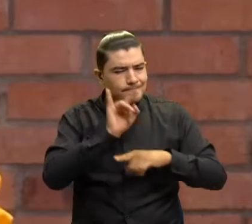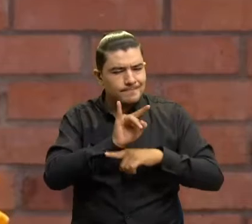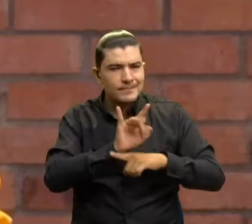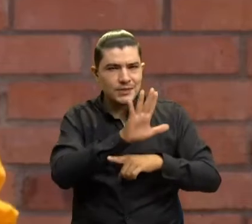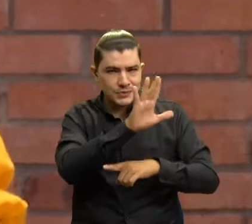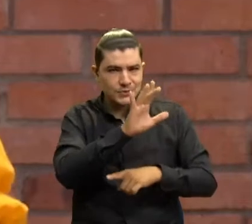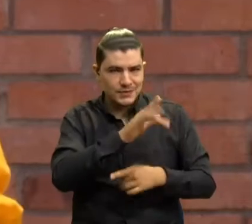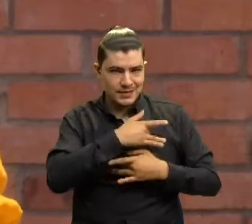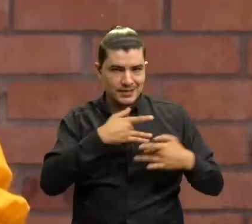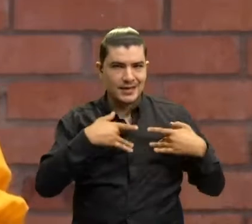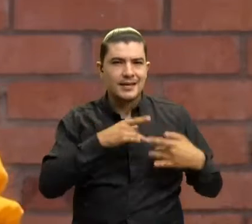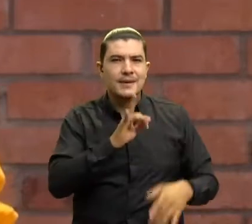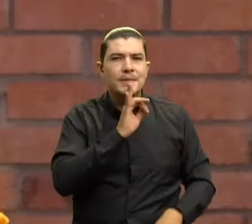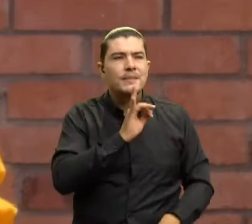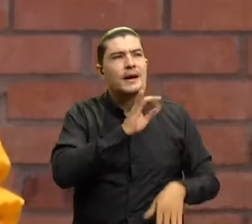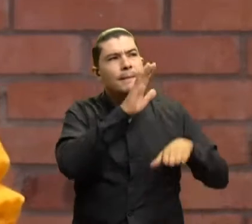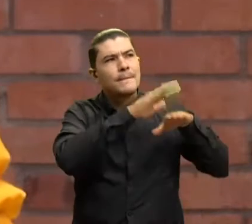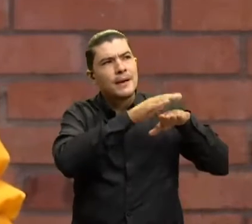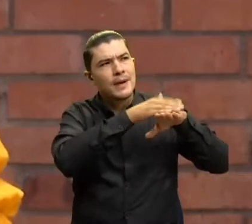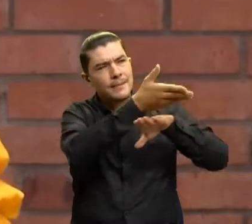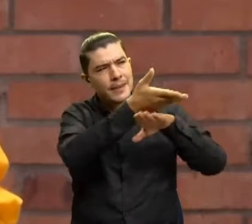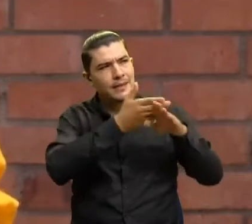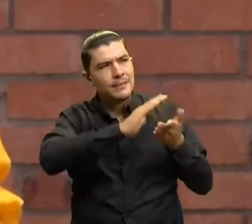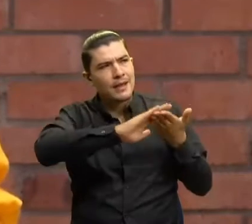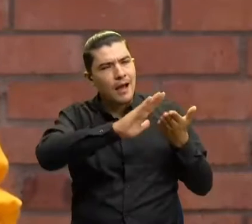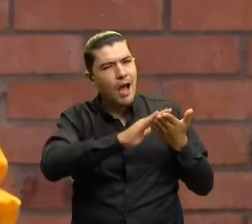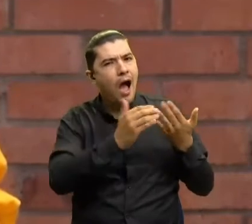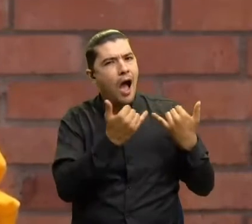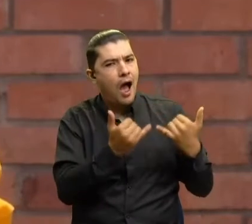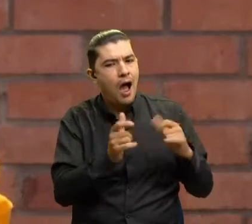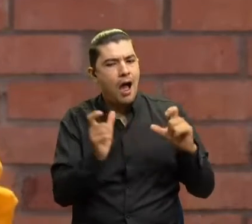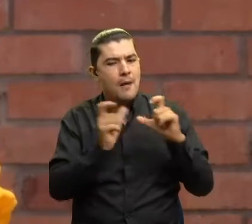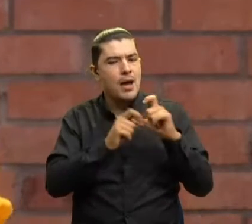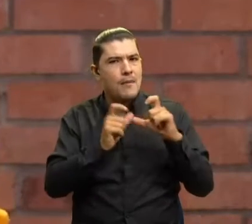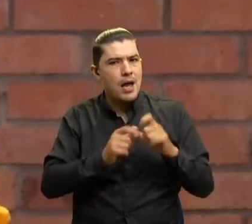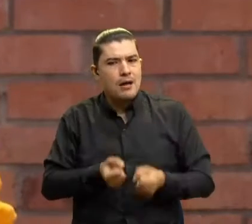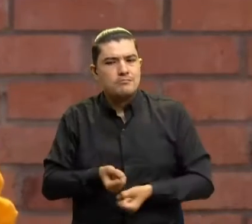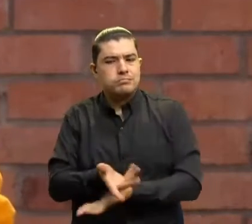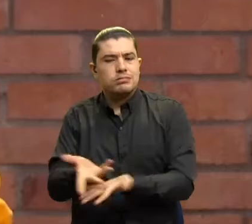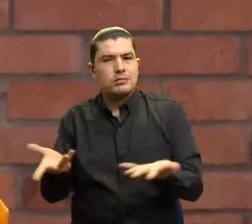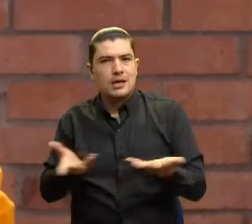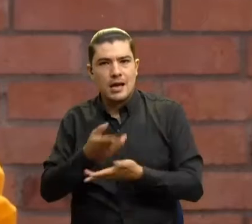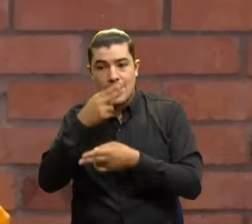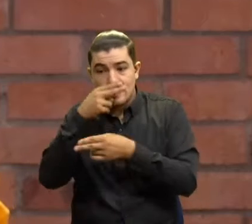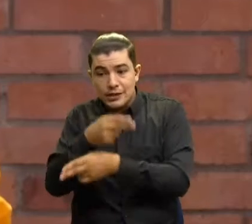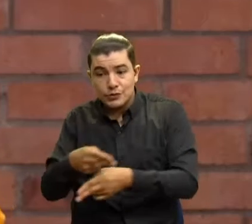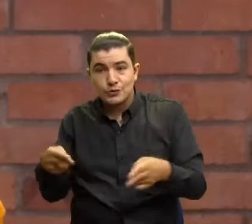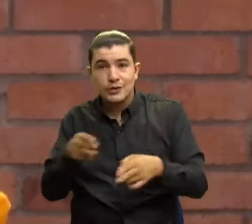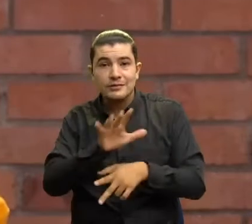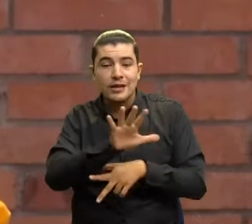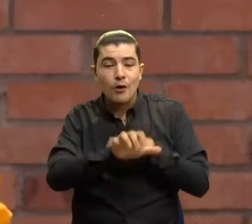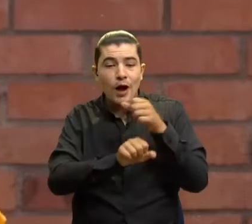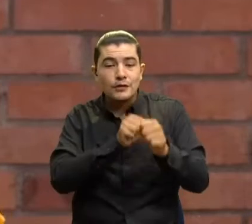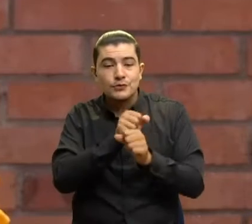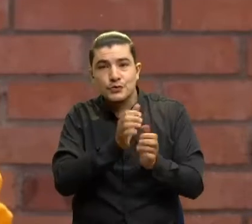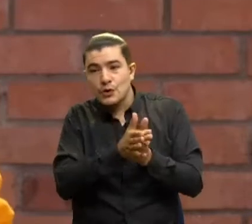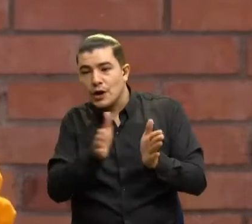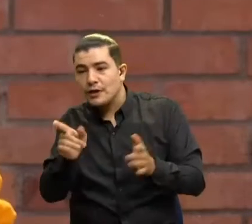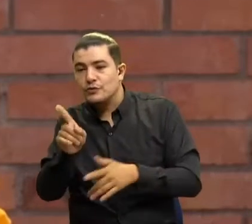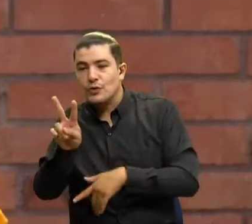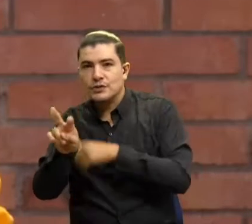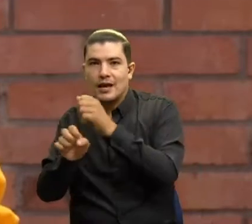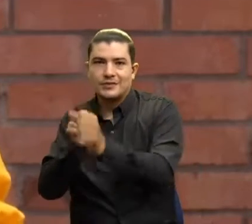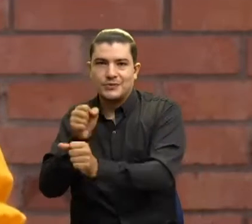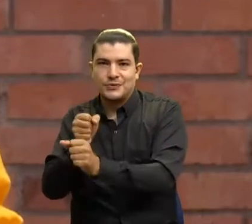Estados Unidos para que estas vacunas sean distribuidas a la población de niños de 5 a 11 años que no estaba contemplada